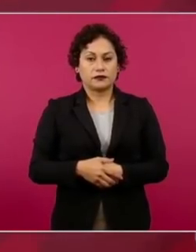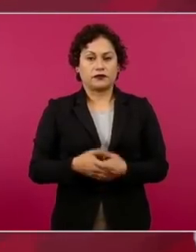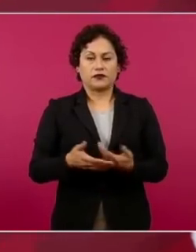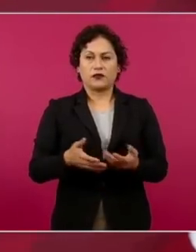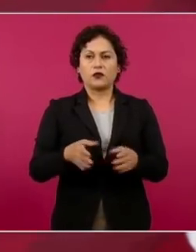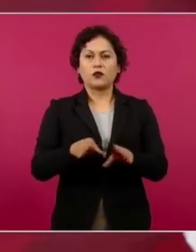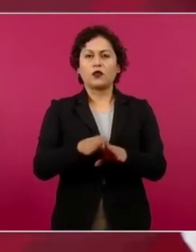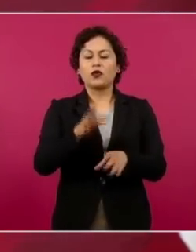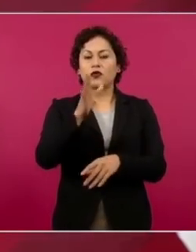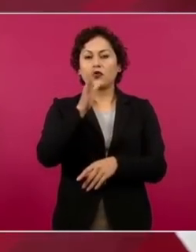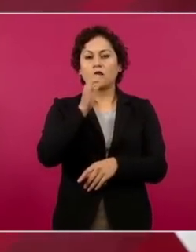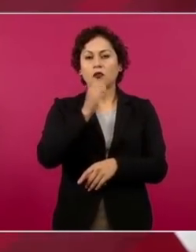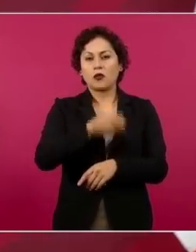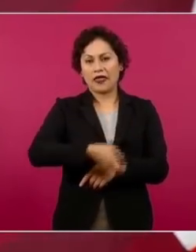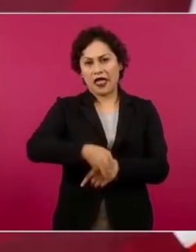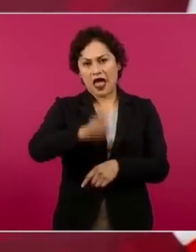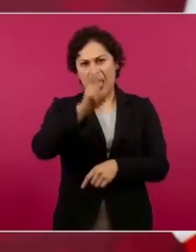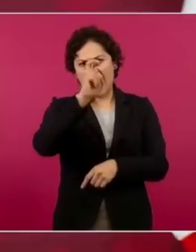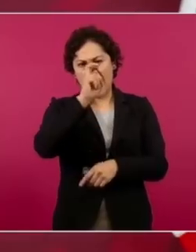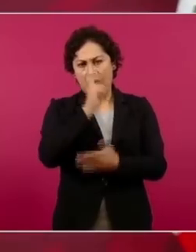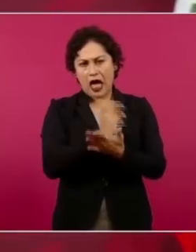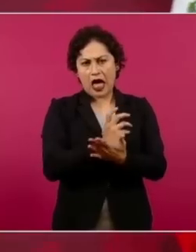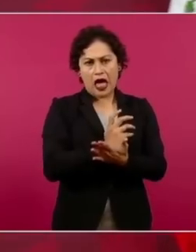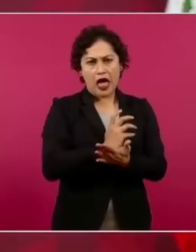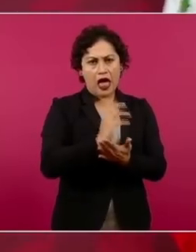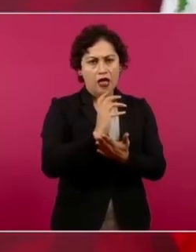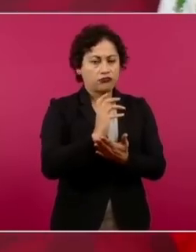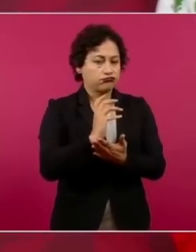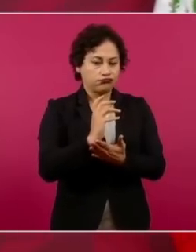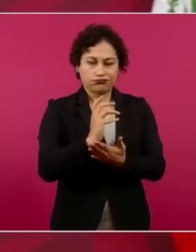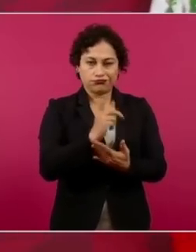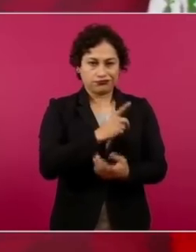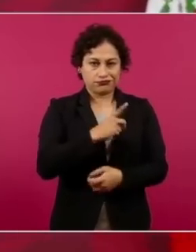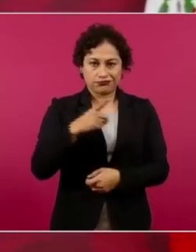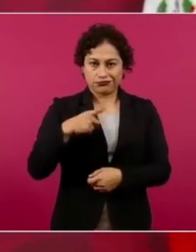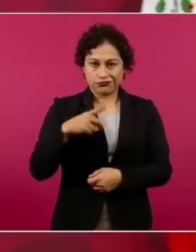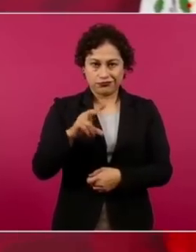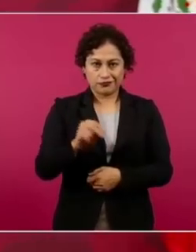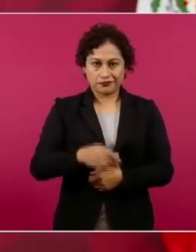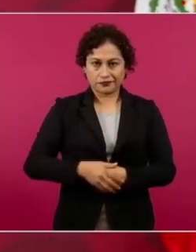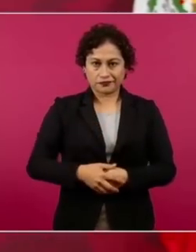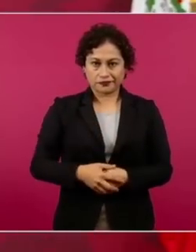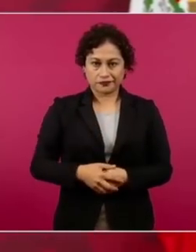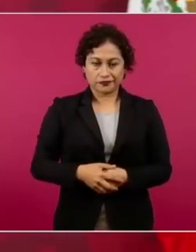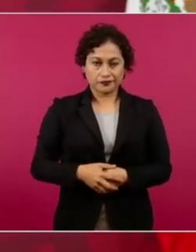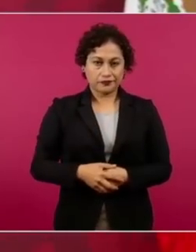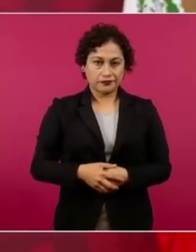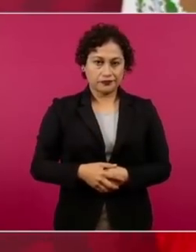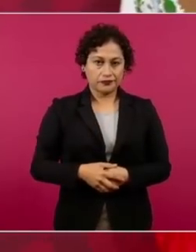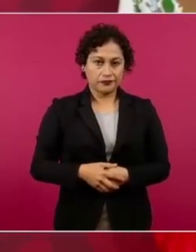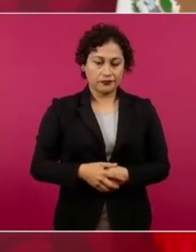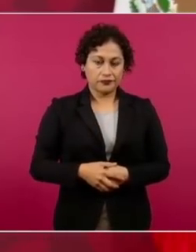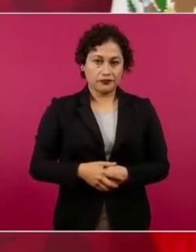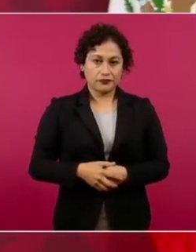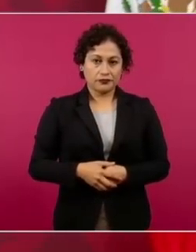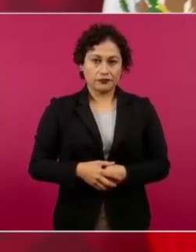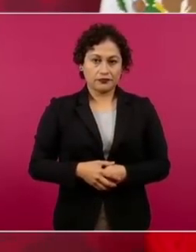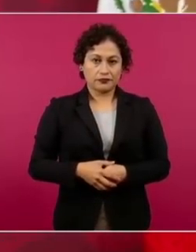en exceso, no se puede